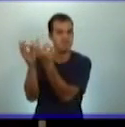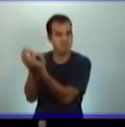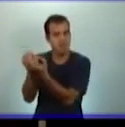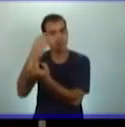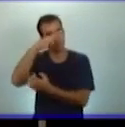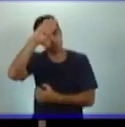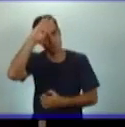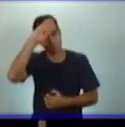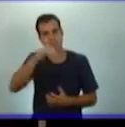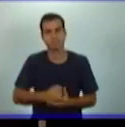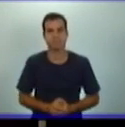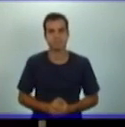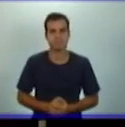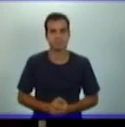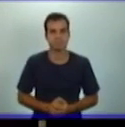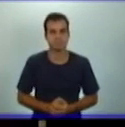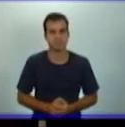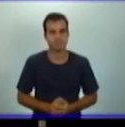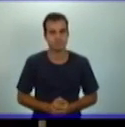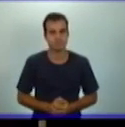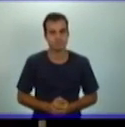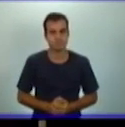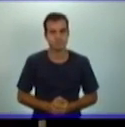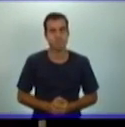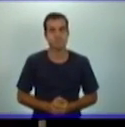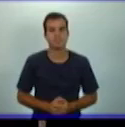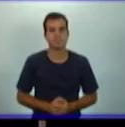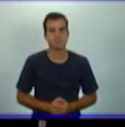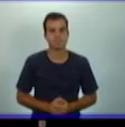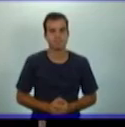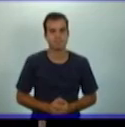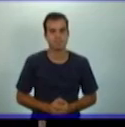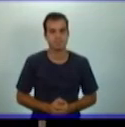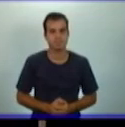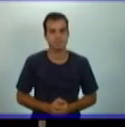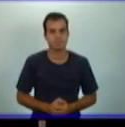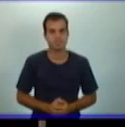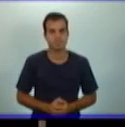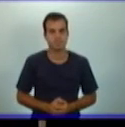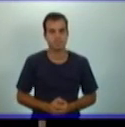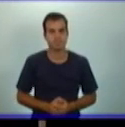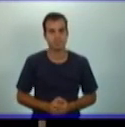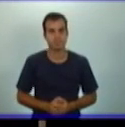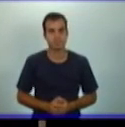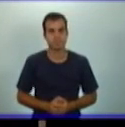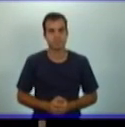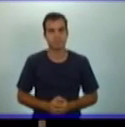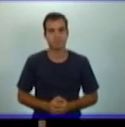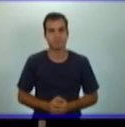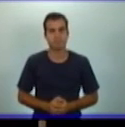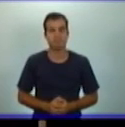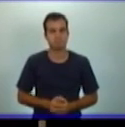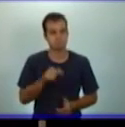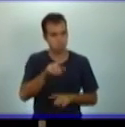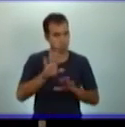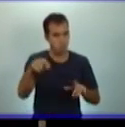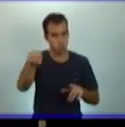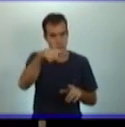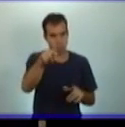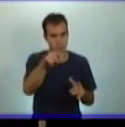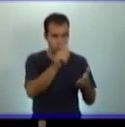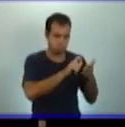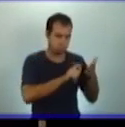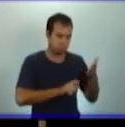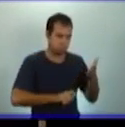Con ello, usted entonces se sienta, mi querido estudiante, y redacta. Por